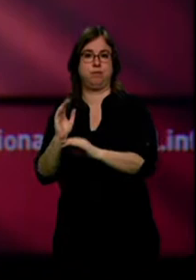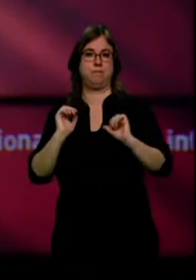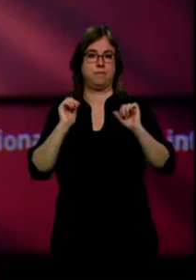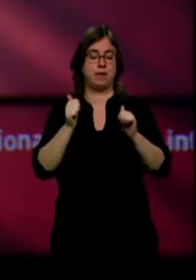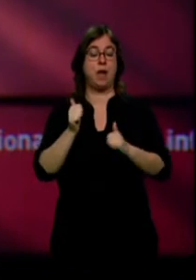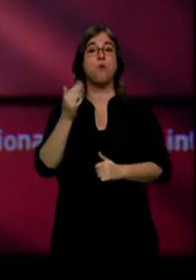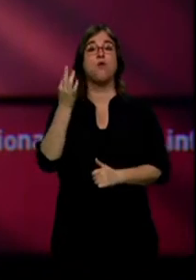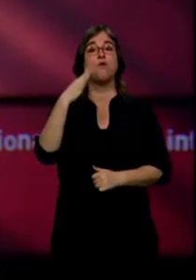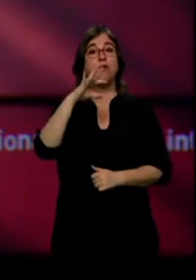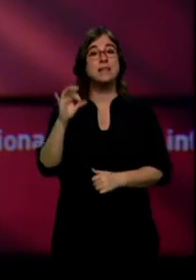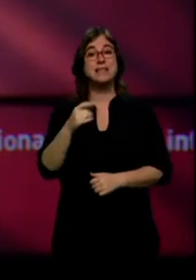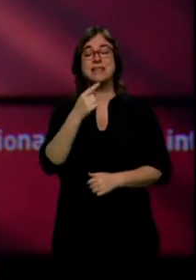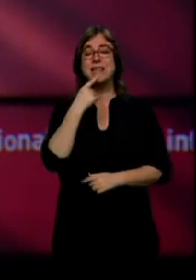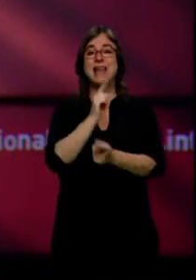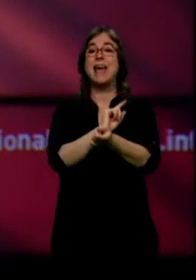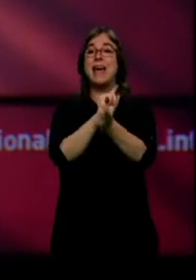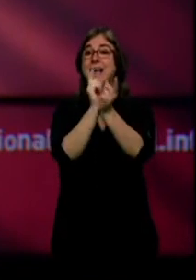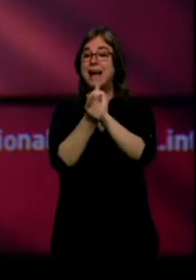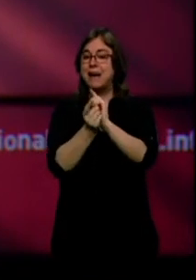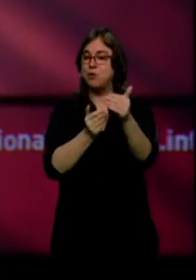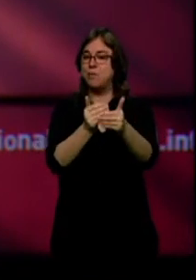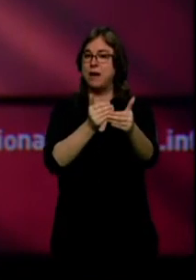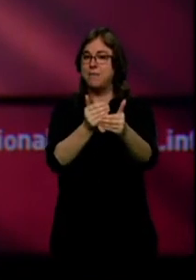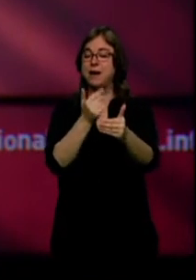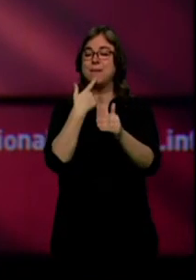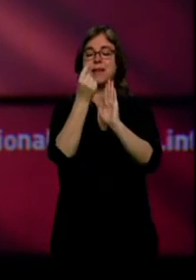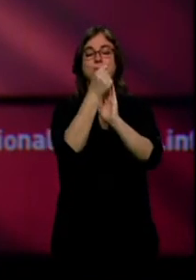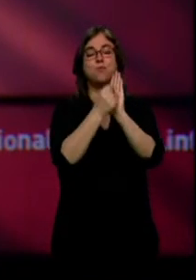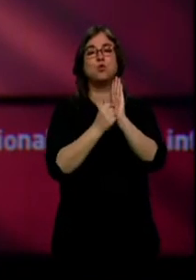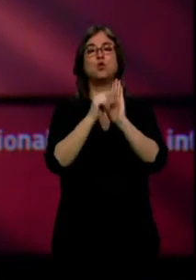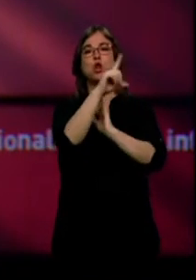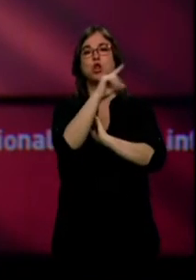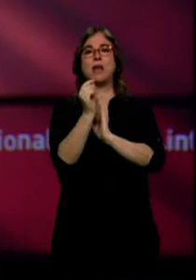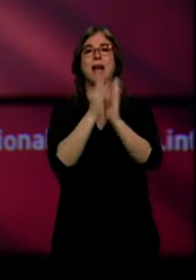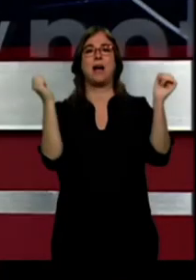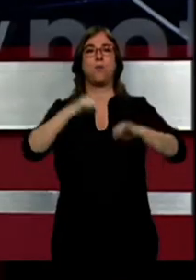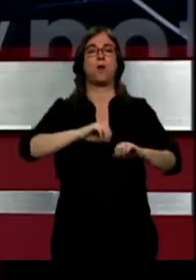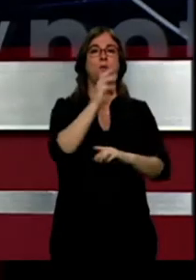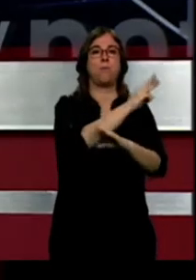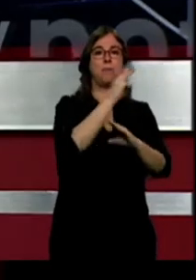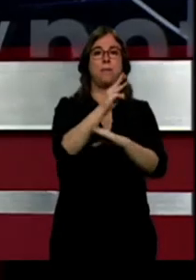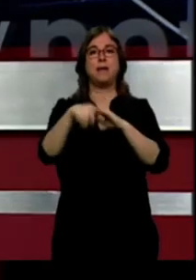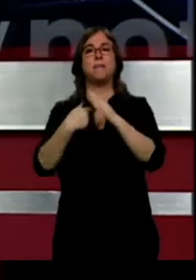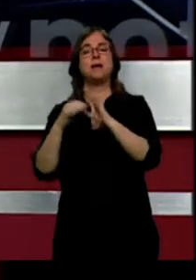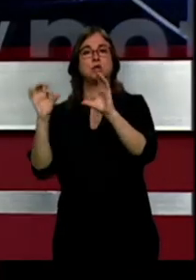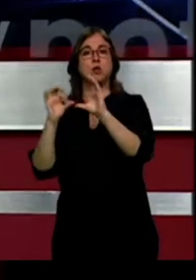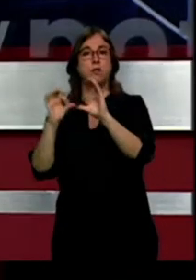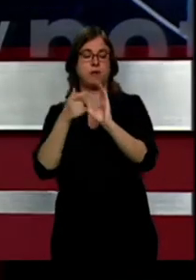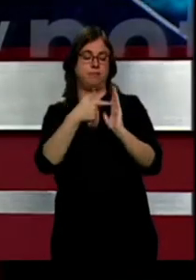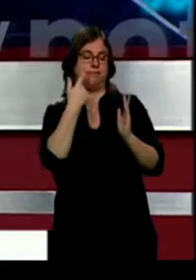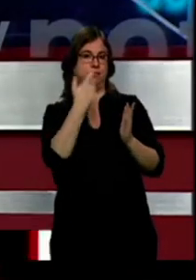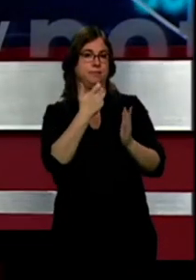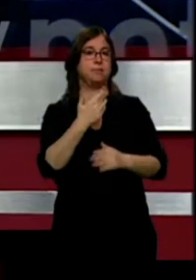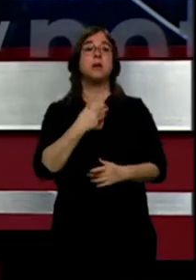cambio va a llegar y está plasmado en los 100 puntos del acuerdo entre PP y Ciudadanos. El Partido Popular se ha sentado,